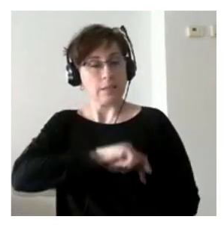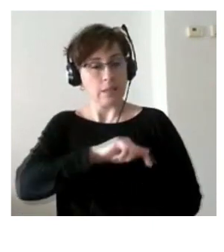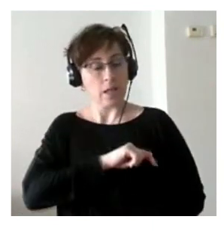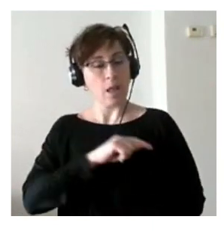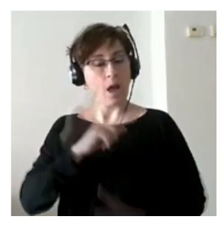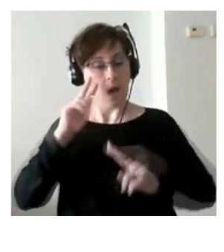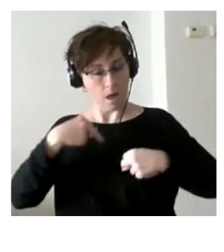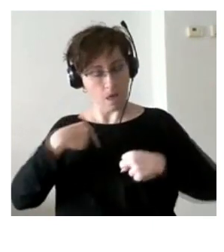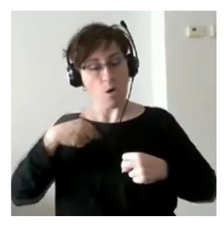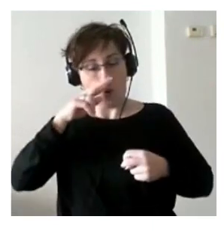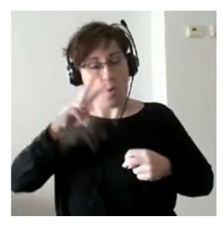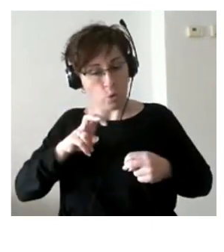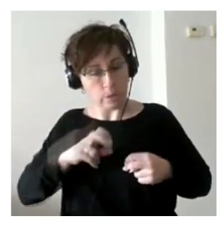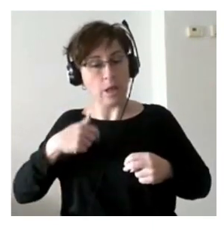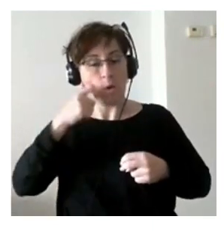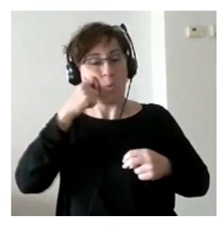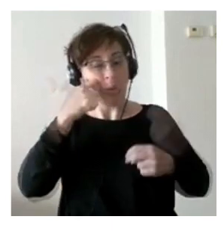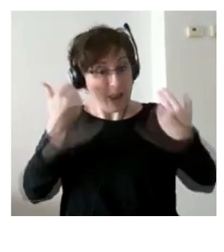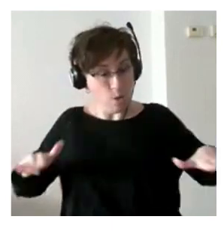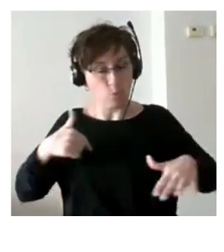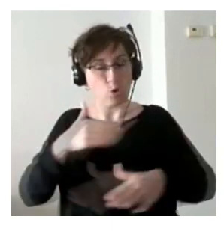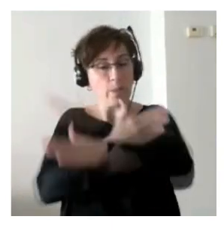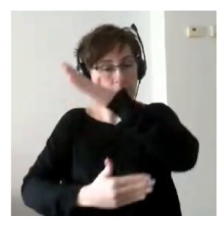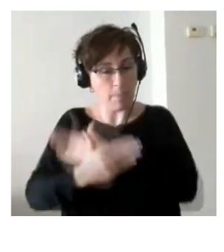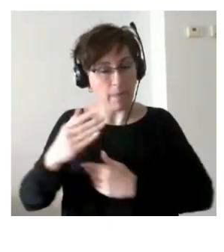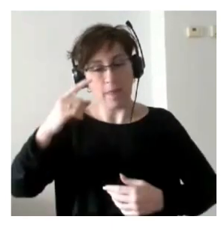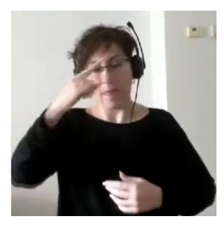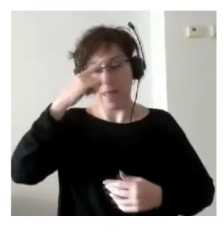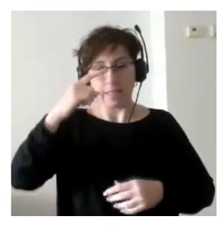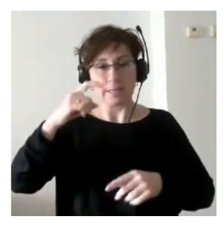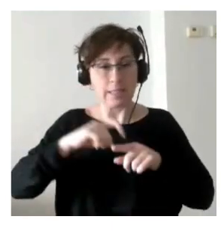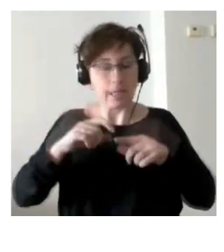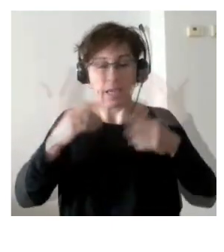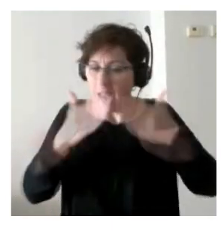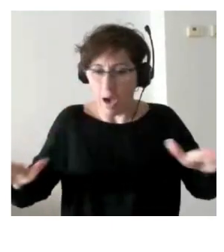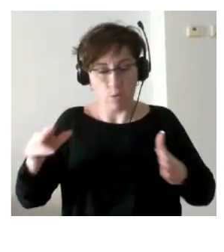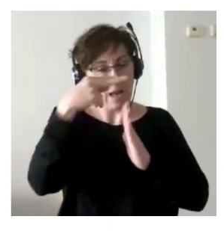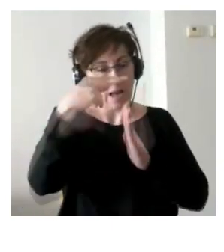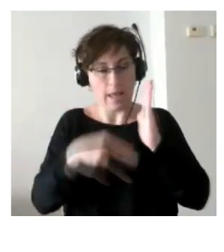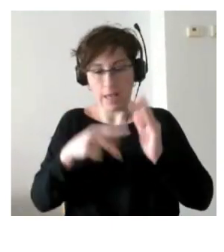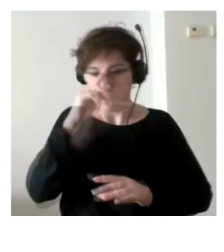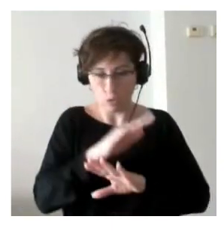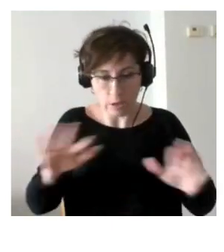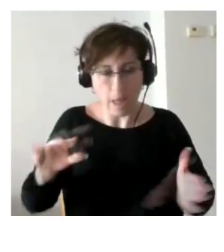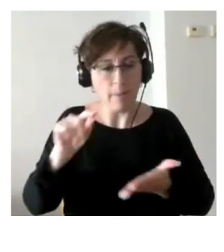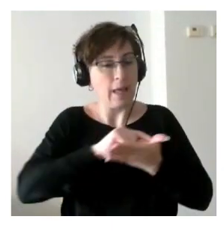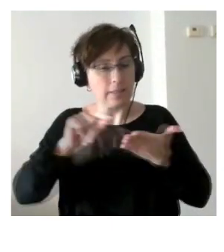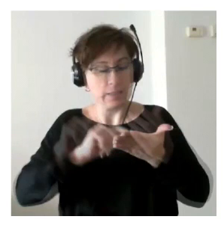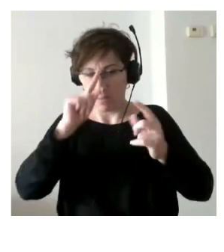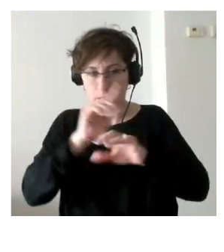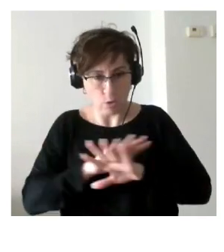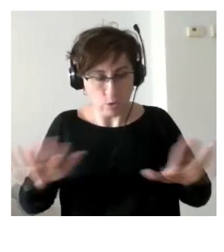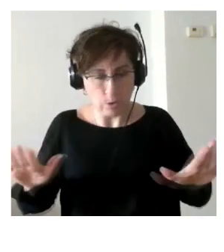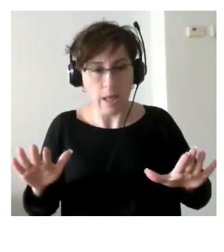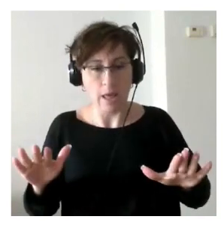humana y aunque tengas discapacidades psíquicas aunque tengas no sepas leer aunque no sepas escribir aunque no te sepas casi